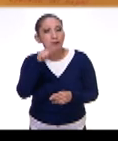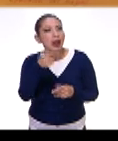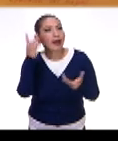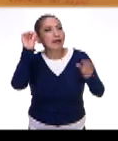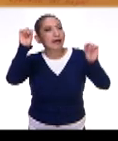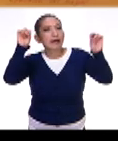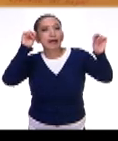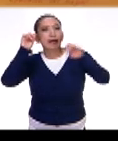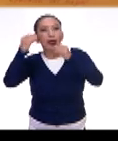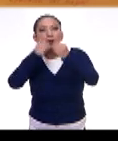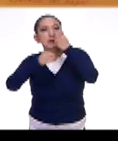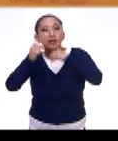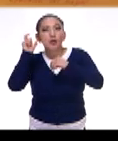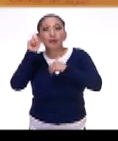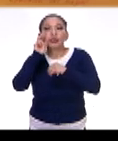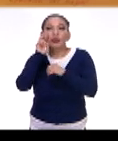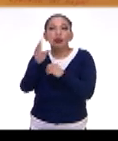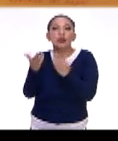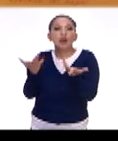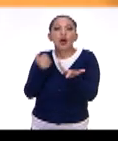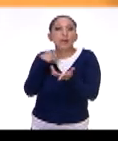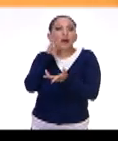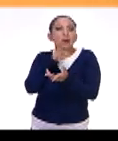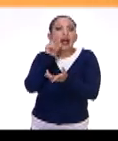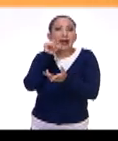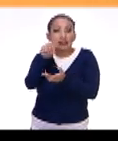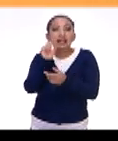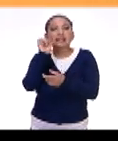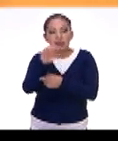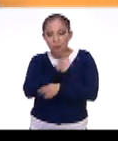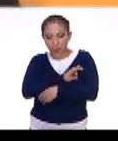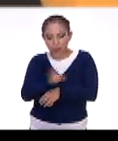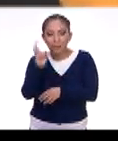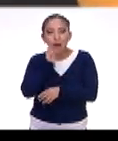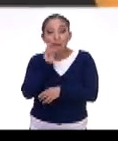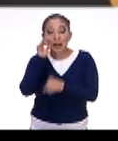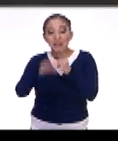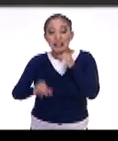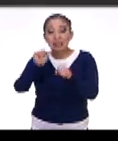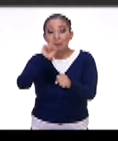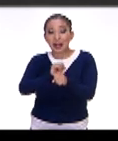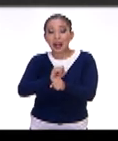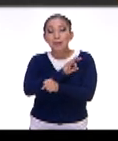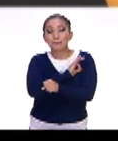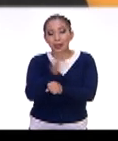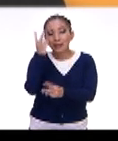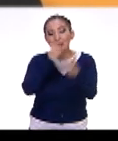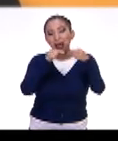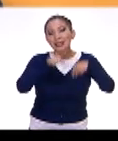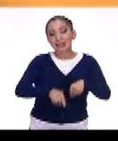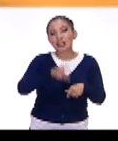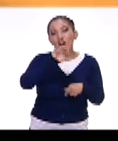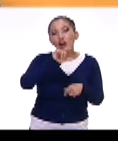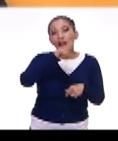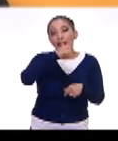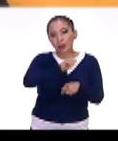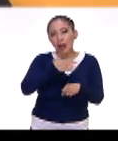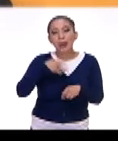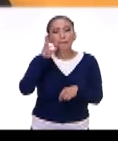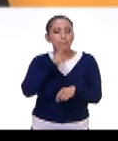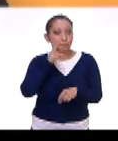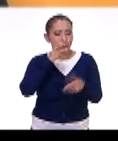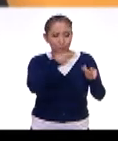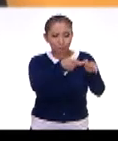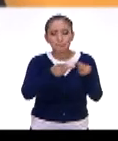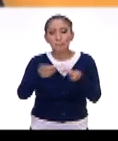ponen cosas de gastronomía contemporánea si no vamos a probar nada de si van a poder probarlo los fines de semana, pueden venir al colegio. Hay degustaciones